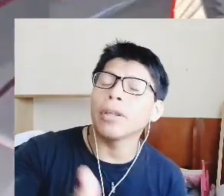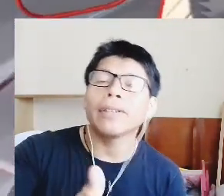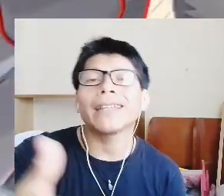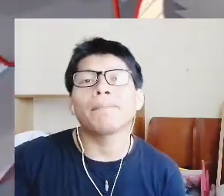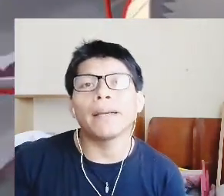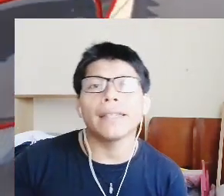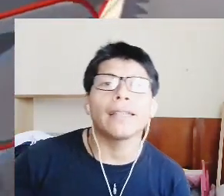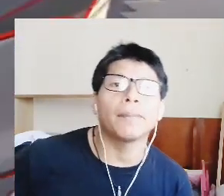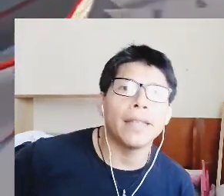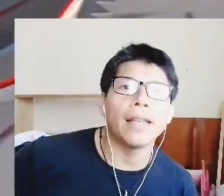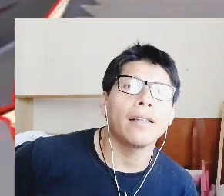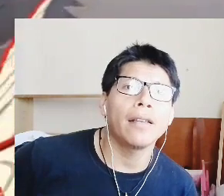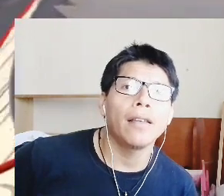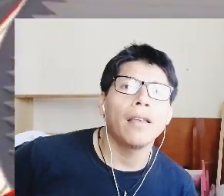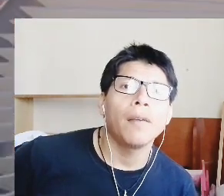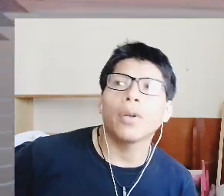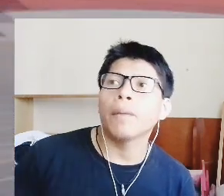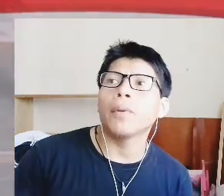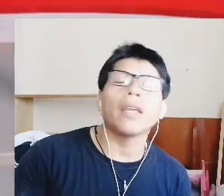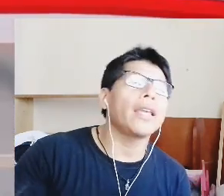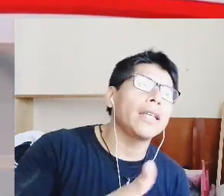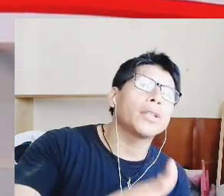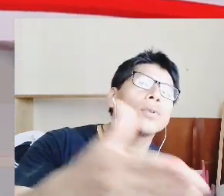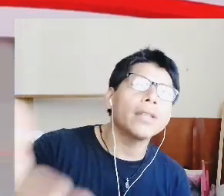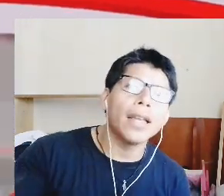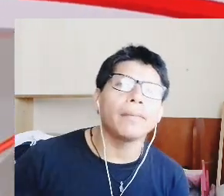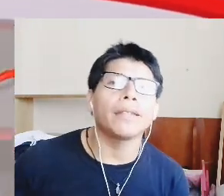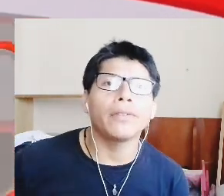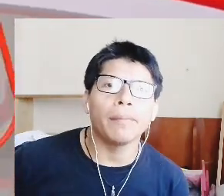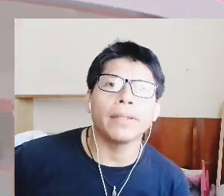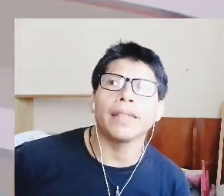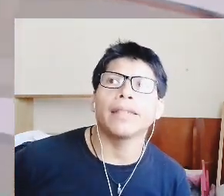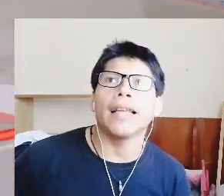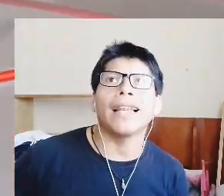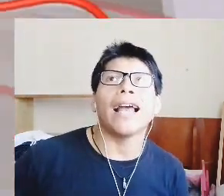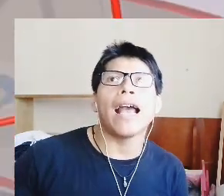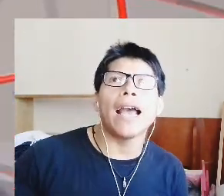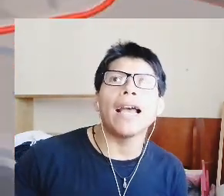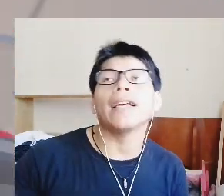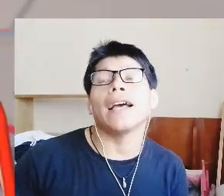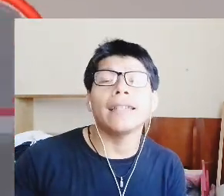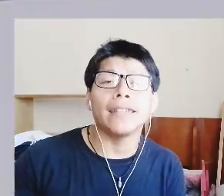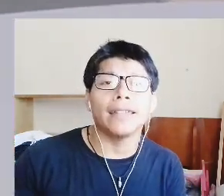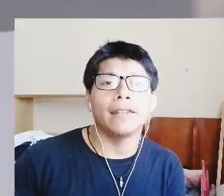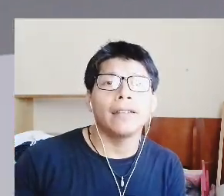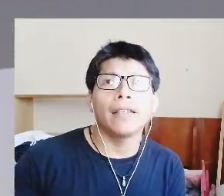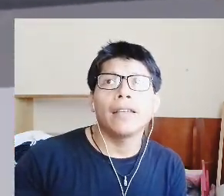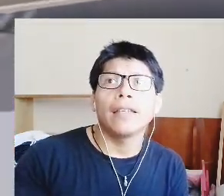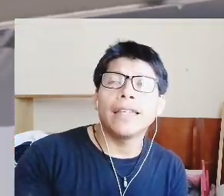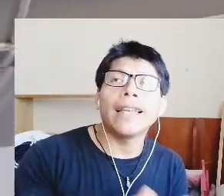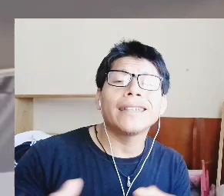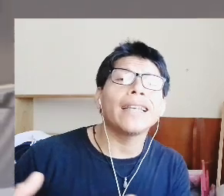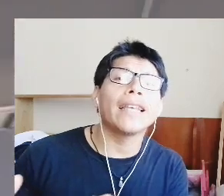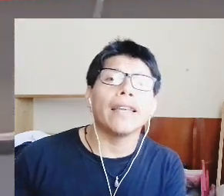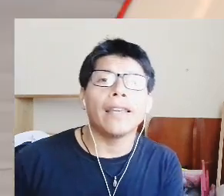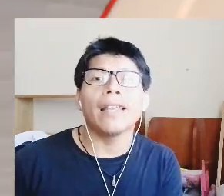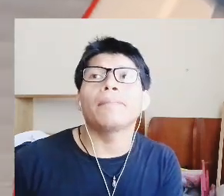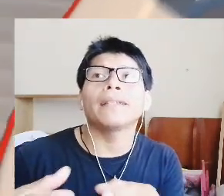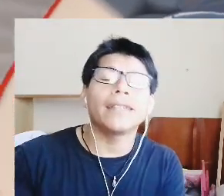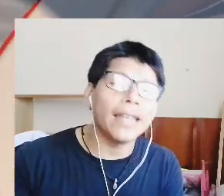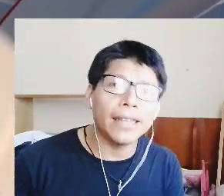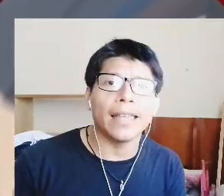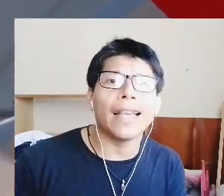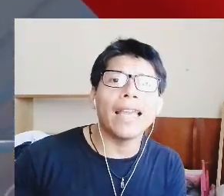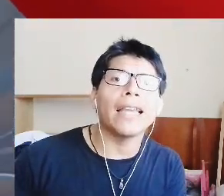la respeten pero ella no es capaz de respetar ¿por qué? porque insulta la investidura presidencial hace y quiere hacer que